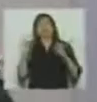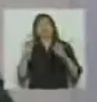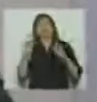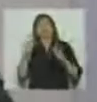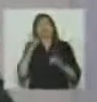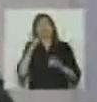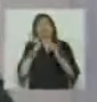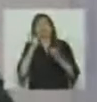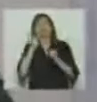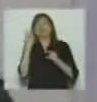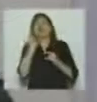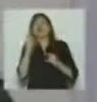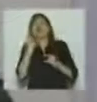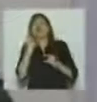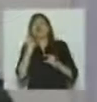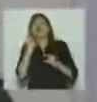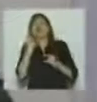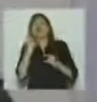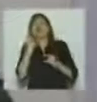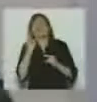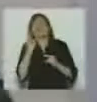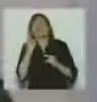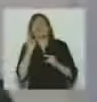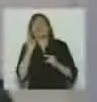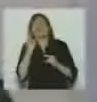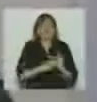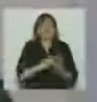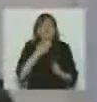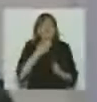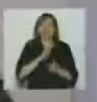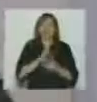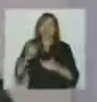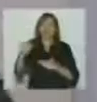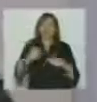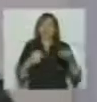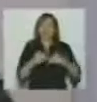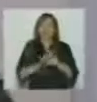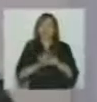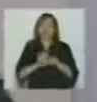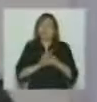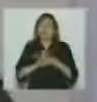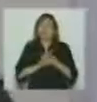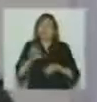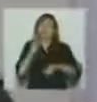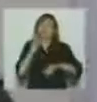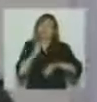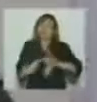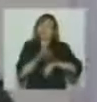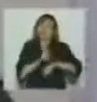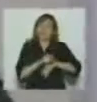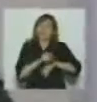dos capítulos nuevos medicina y psicología o sea a partir del 27